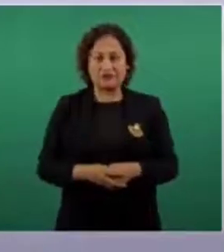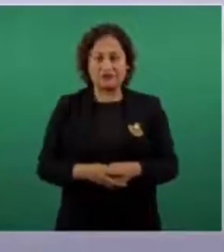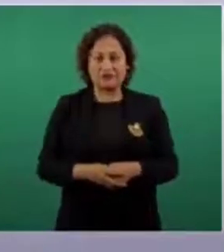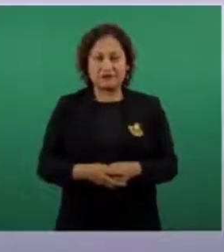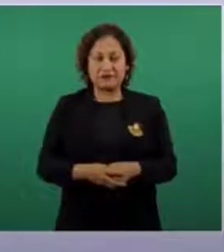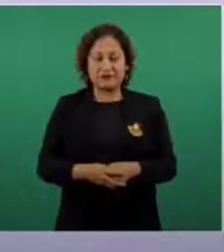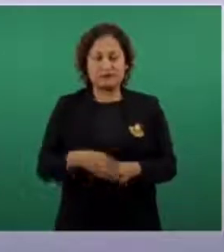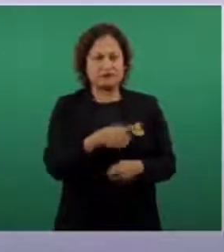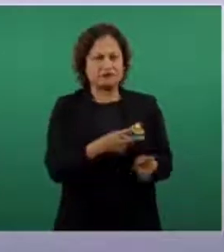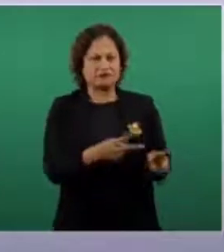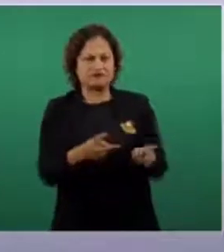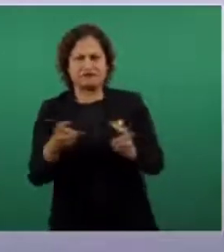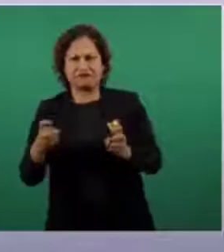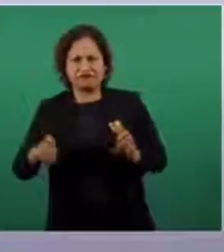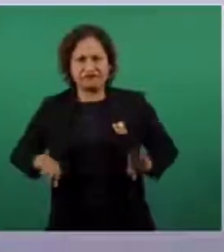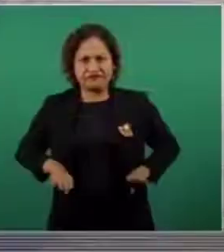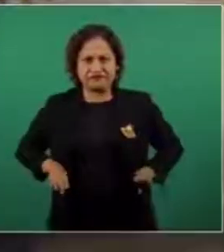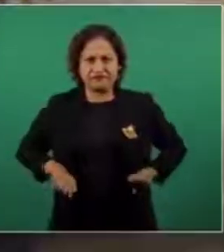malditísimo ladrón,